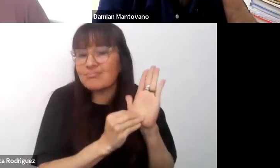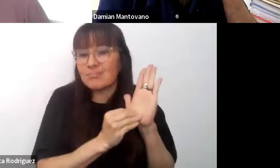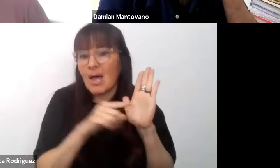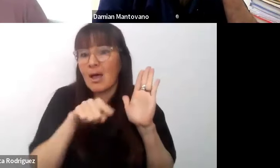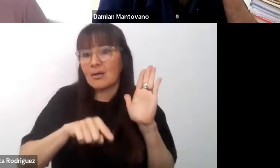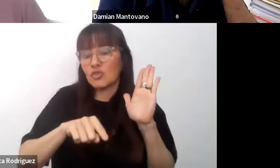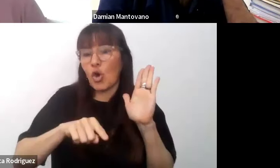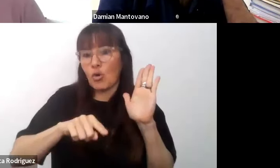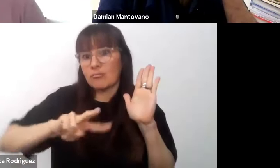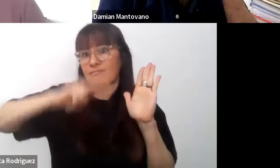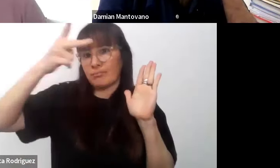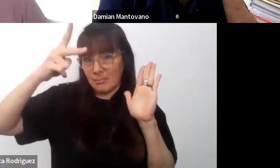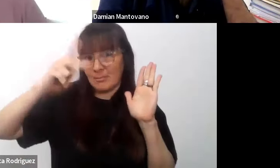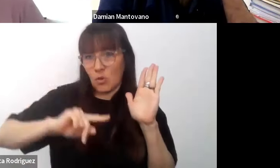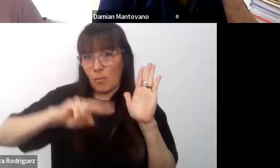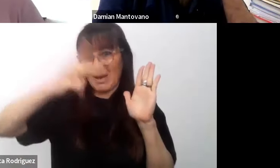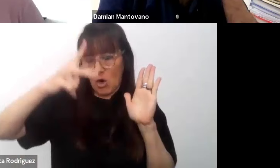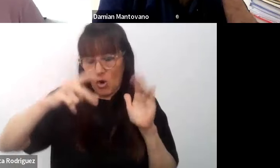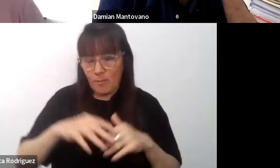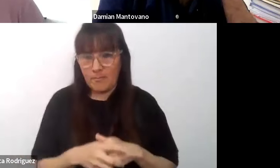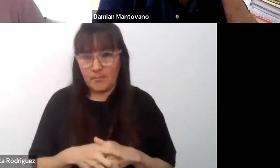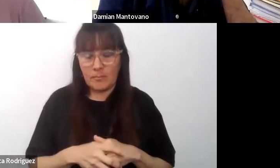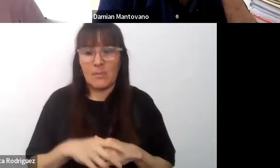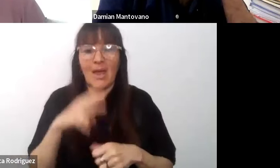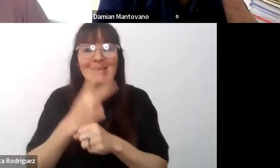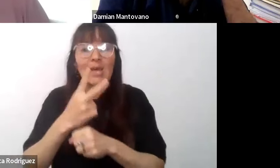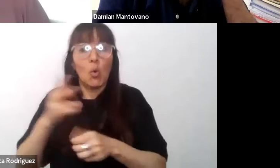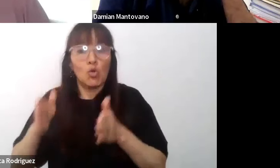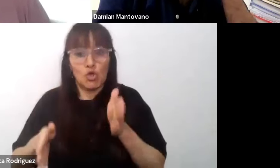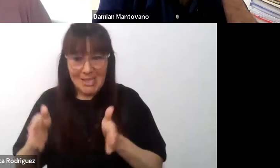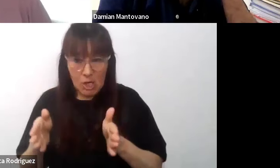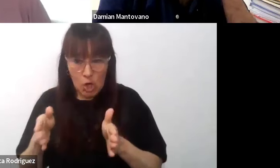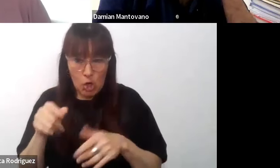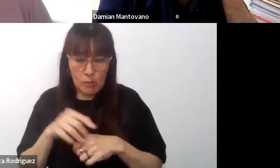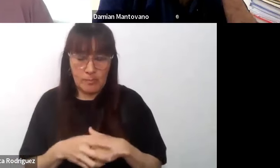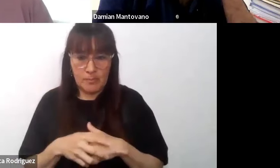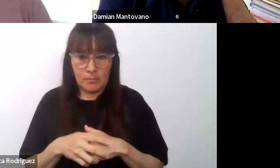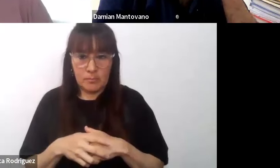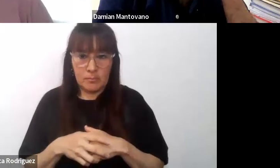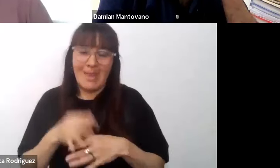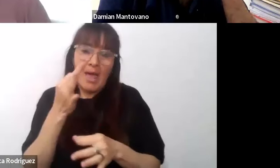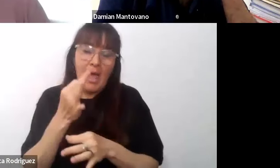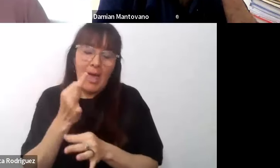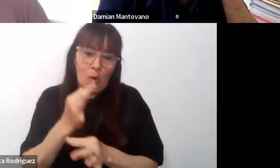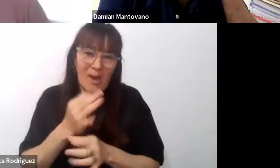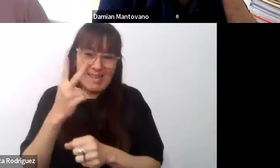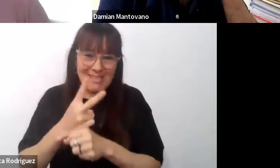por 2 y en el segundo ciclo es decir la escuela secundaria